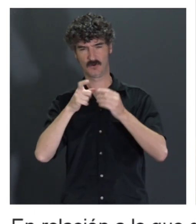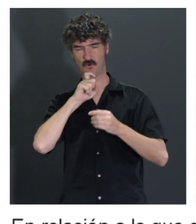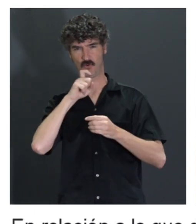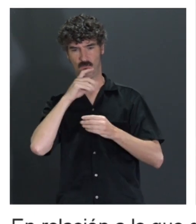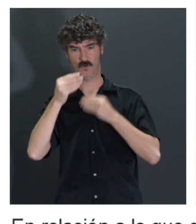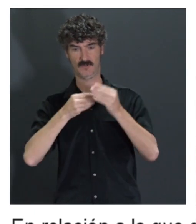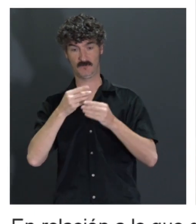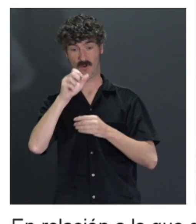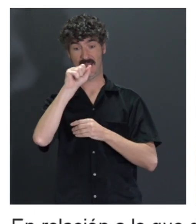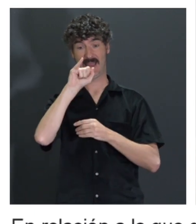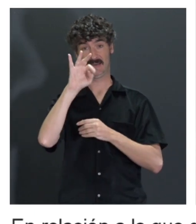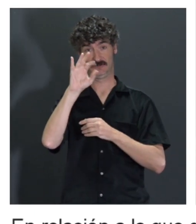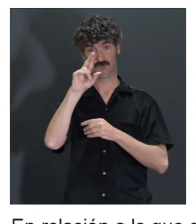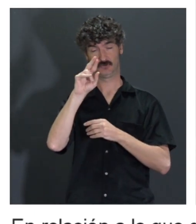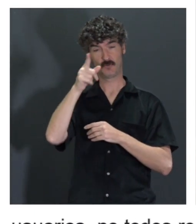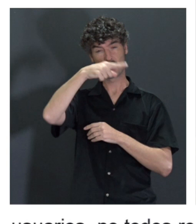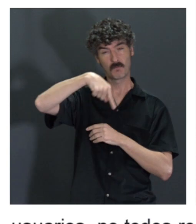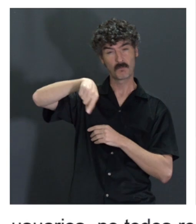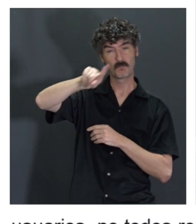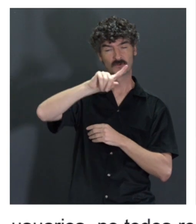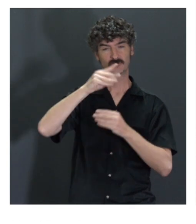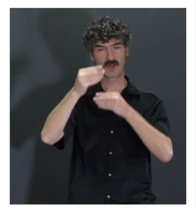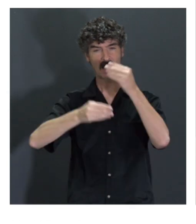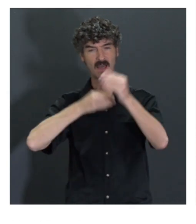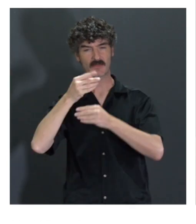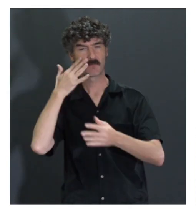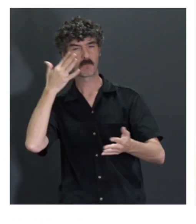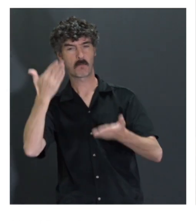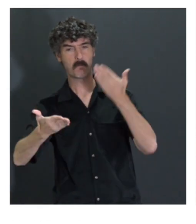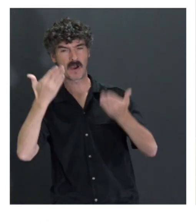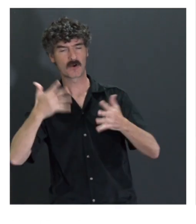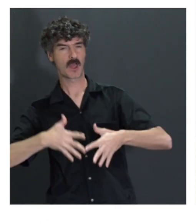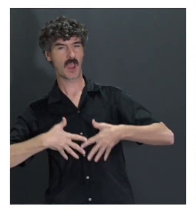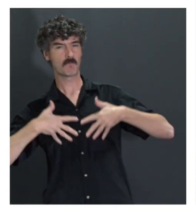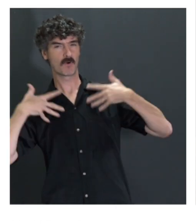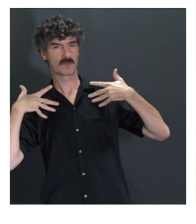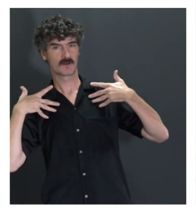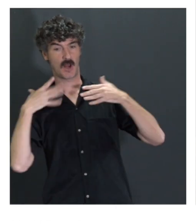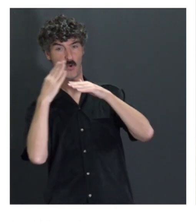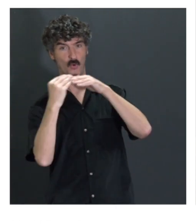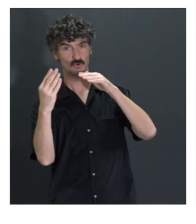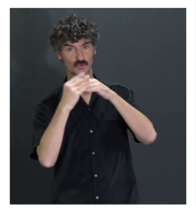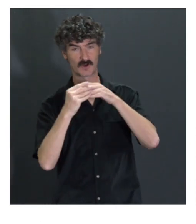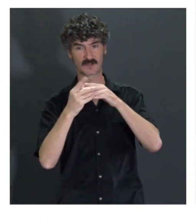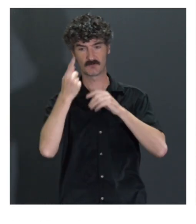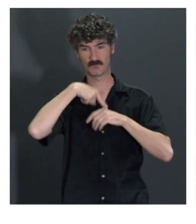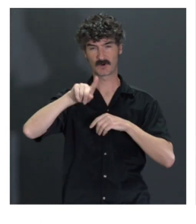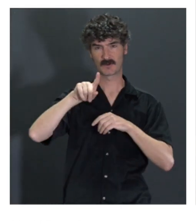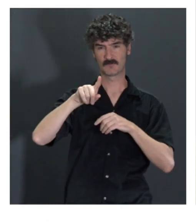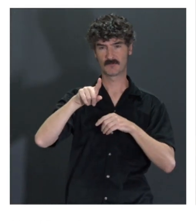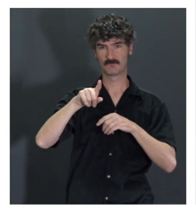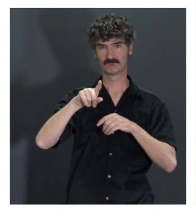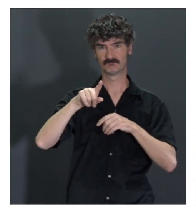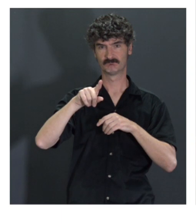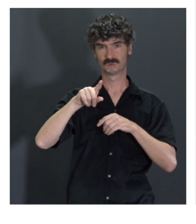Aitor, ¿vosotros también hacéis algún tipo de valoración emocional de la aceptación de